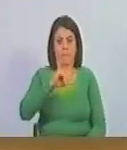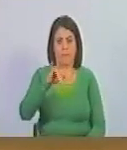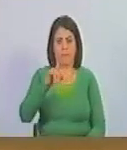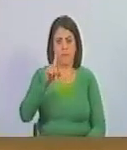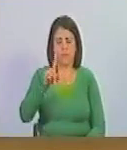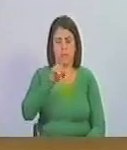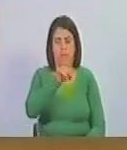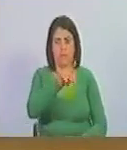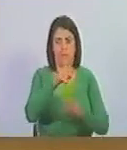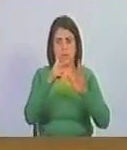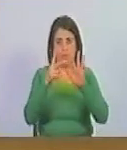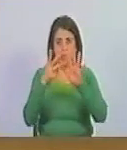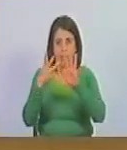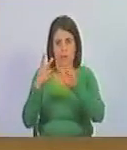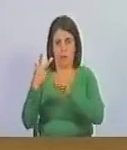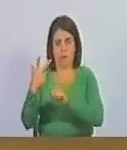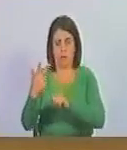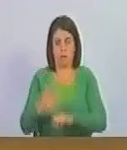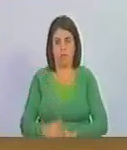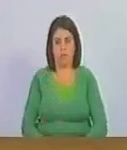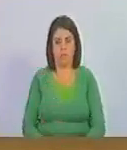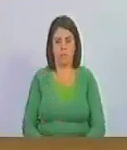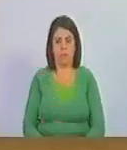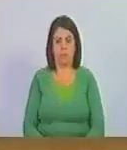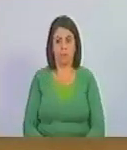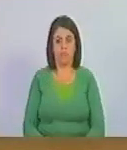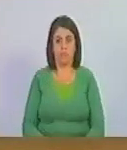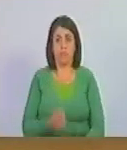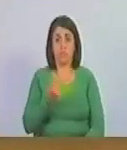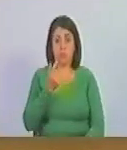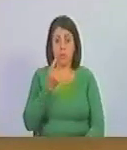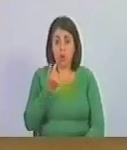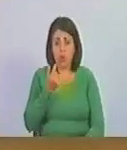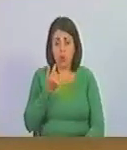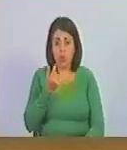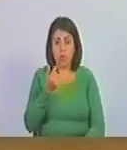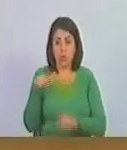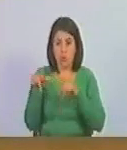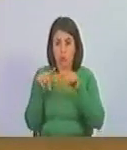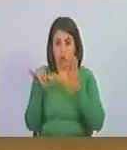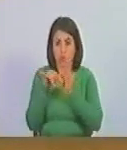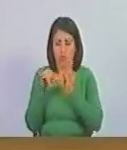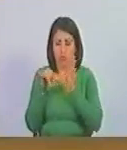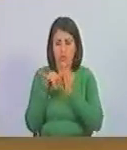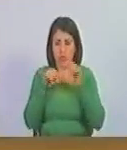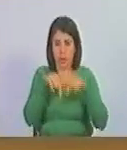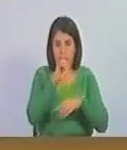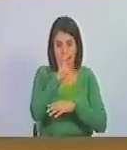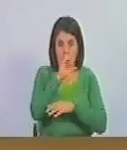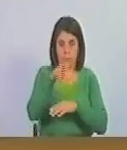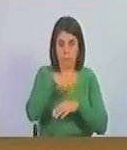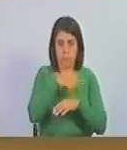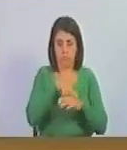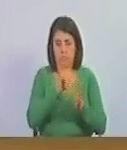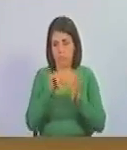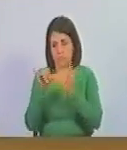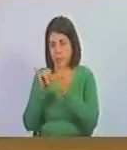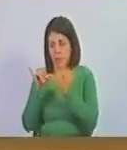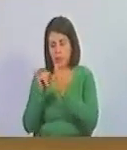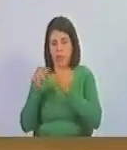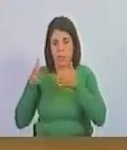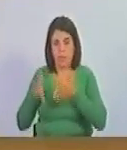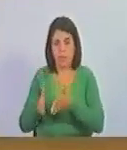de 1783, a pocos pasos de aquí, de la sede de este palacio, nació